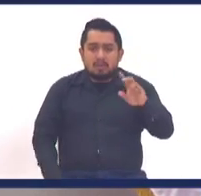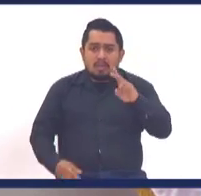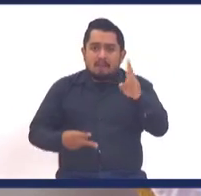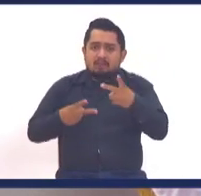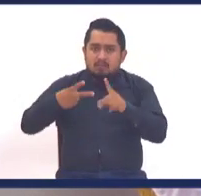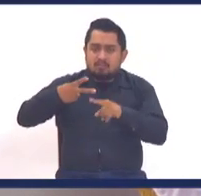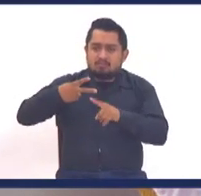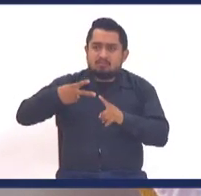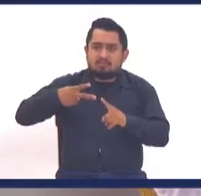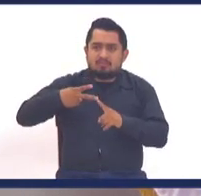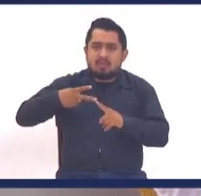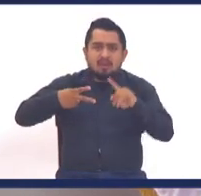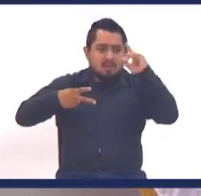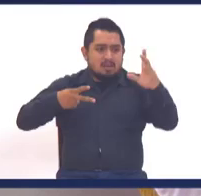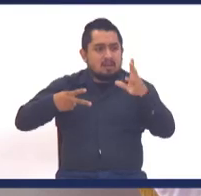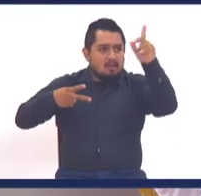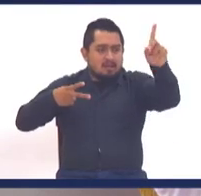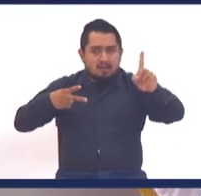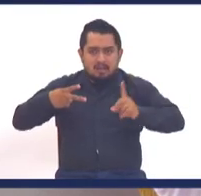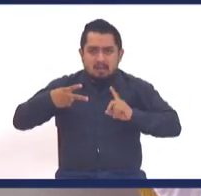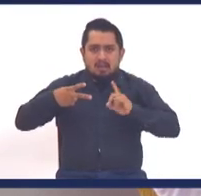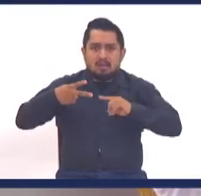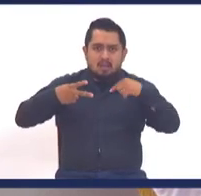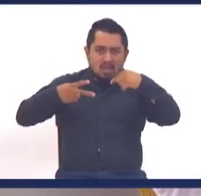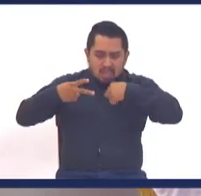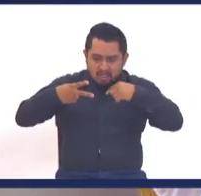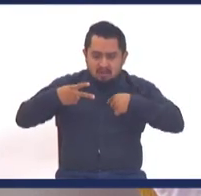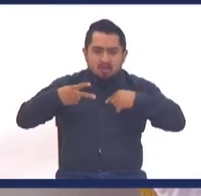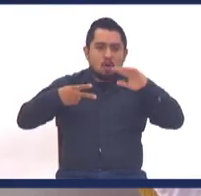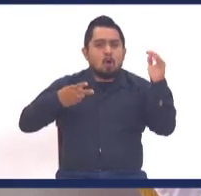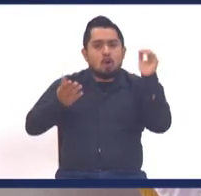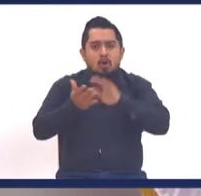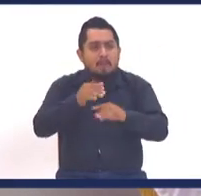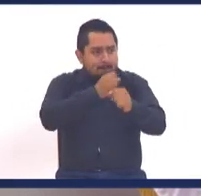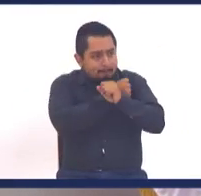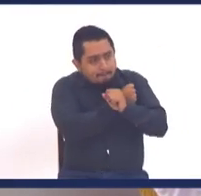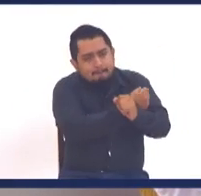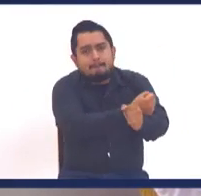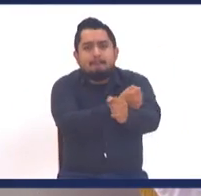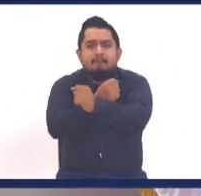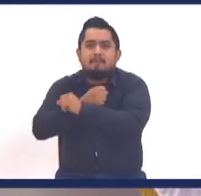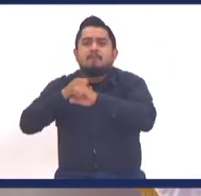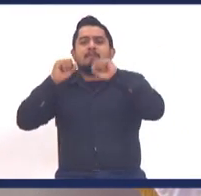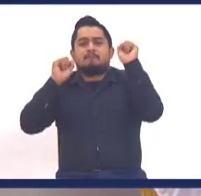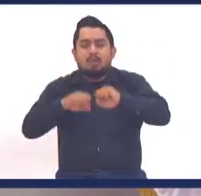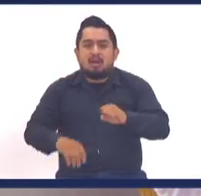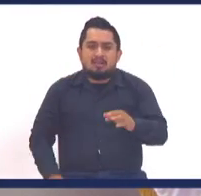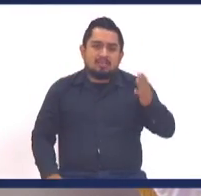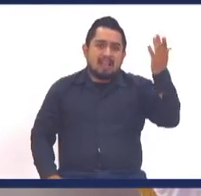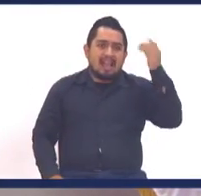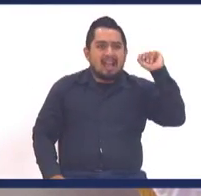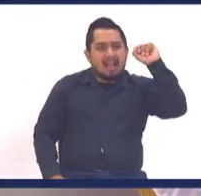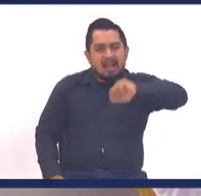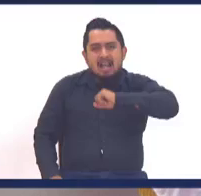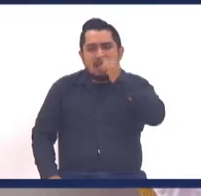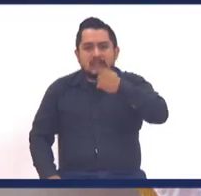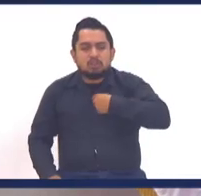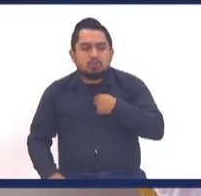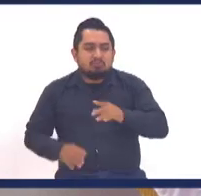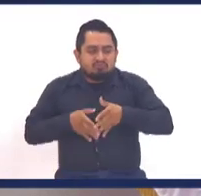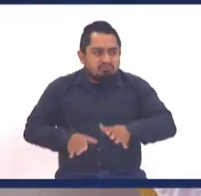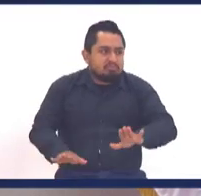número dos, cuando Cristo te vivifica eres capaz de volver a amar. ¿Se acuerdan de aquel corito que cantamos? Yo no